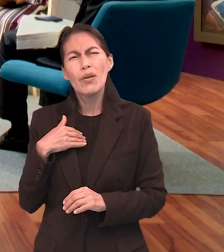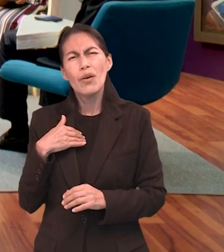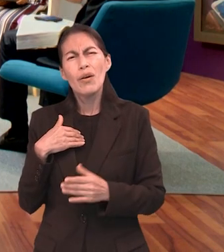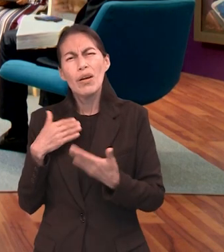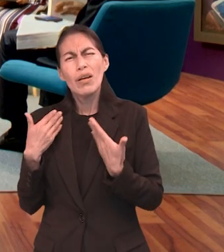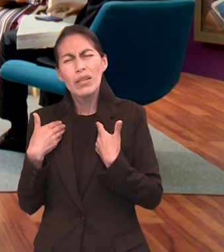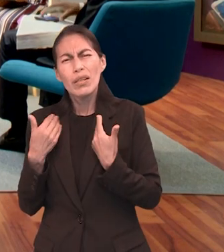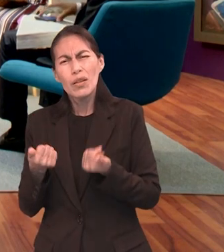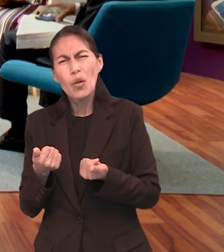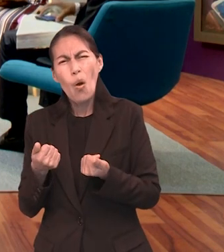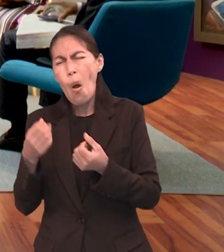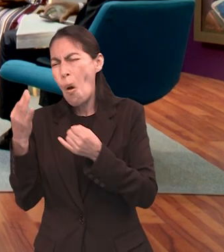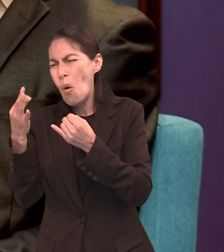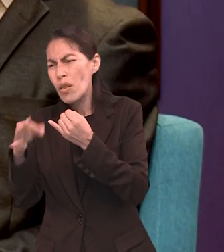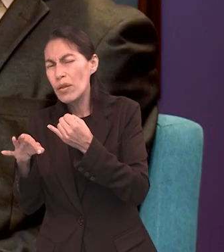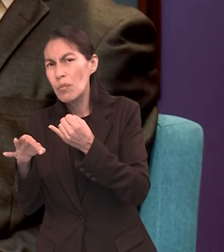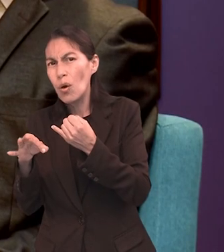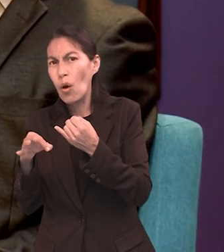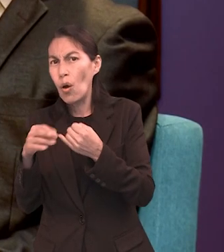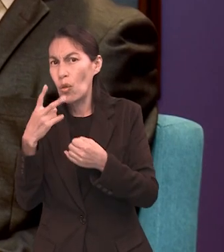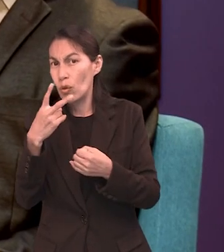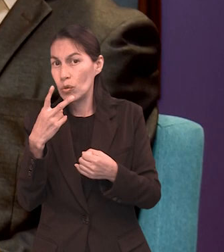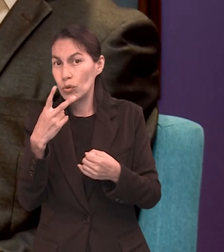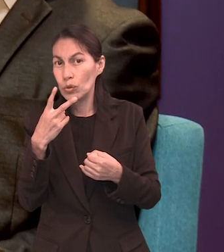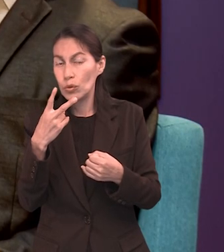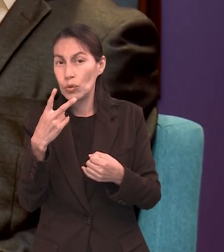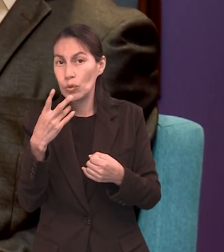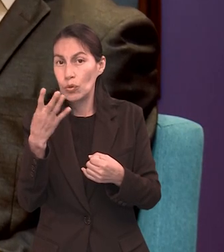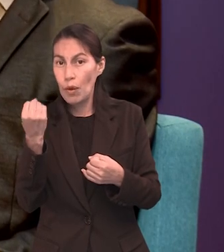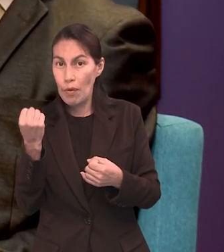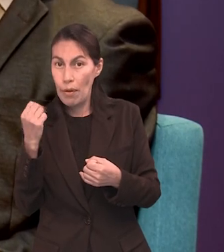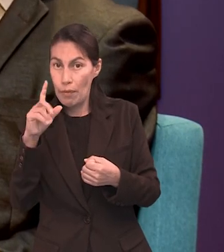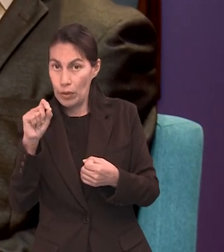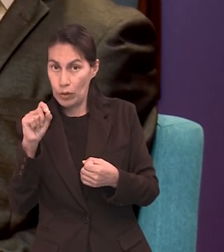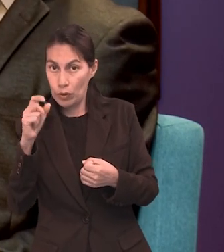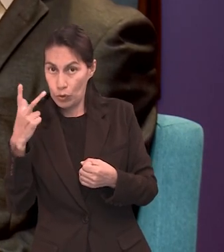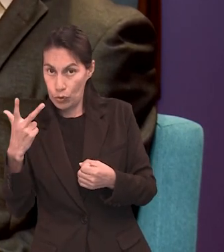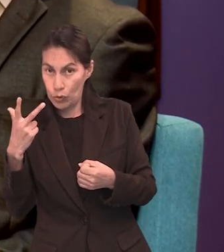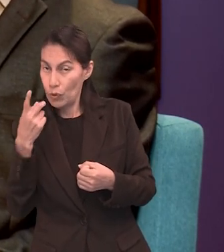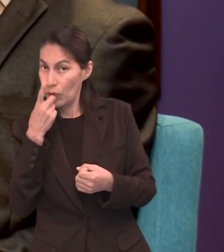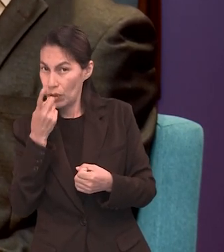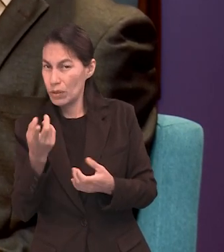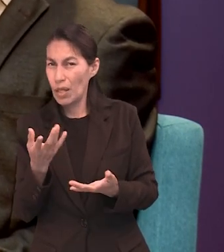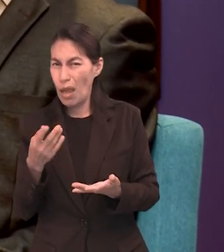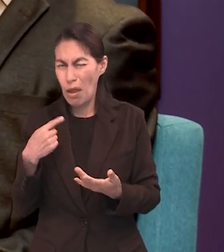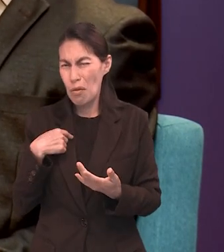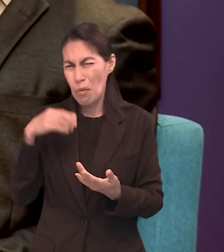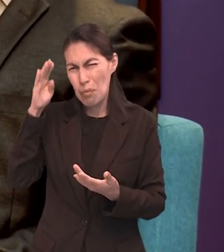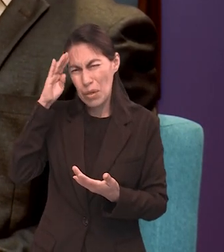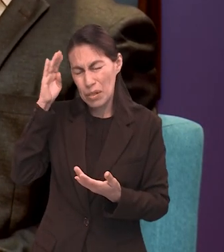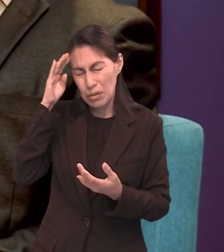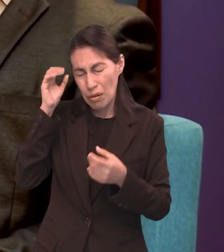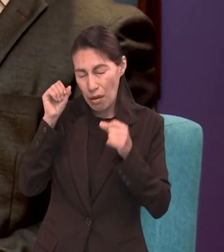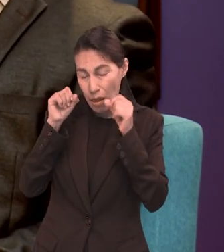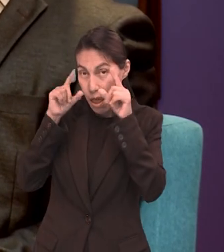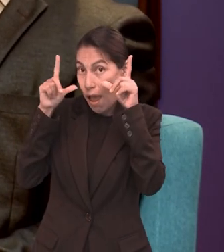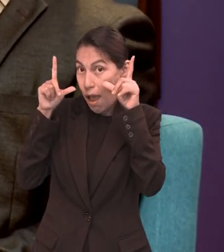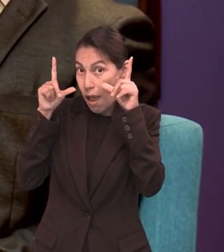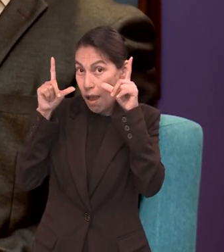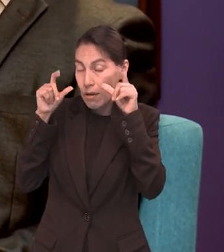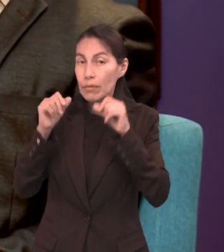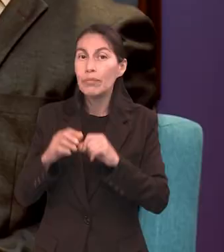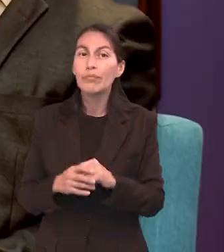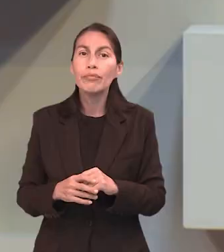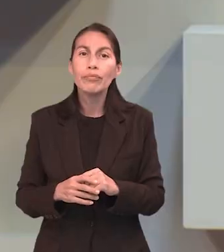Entonces, yo me quedo con la última parte de Hebreos 9, 28, ¿no? Que para mí